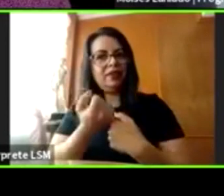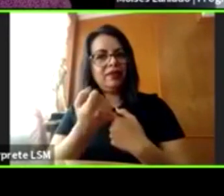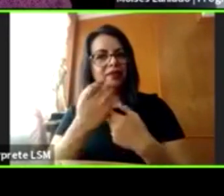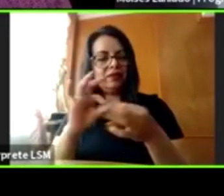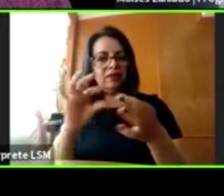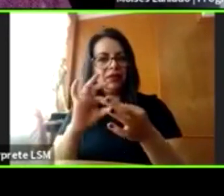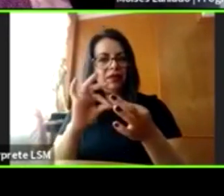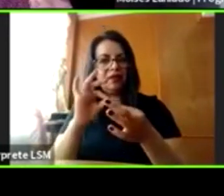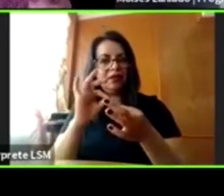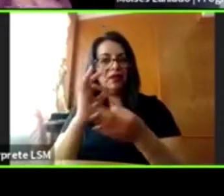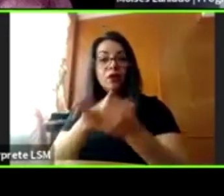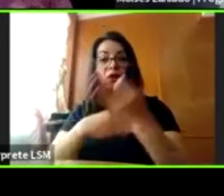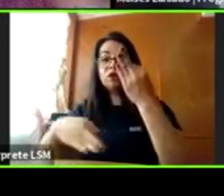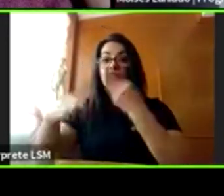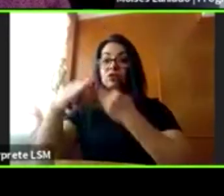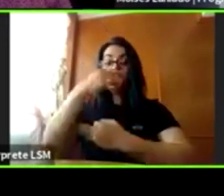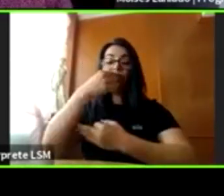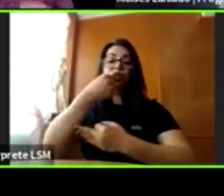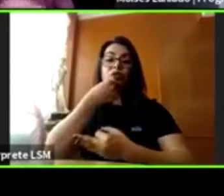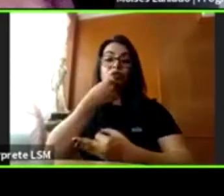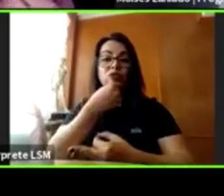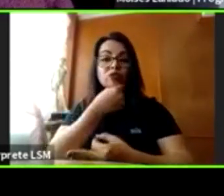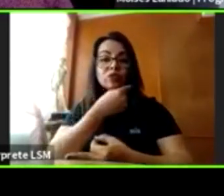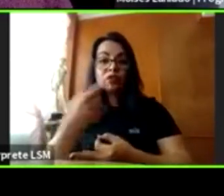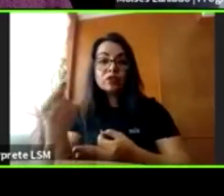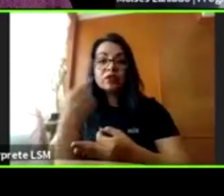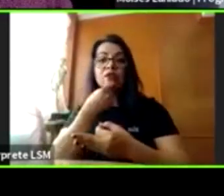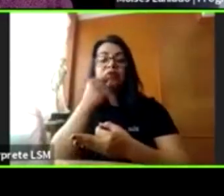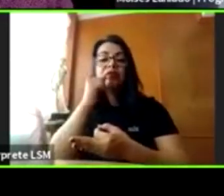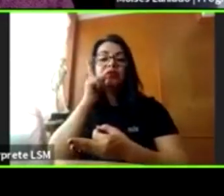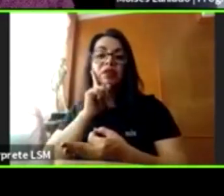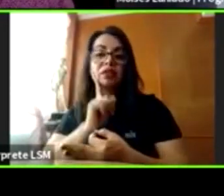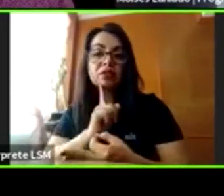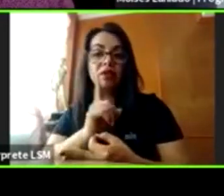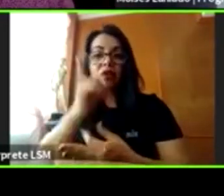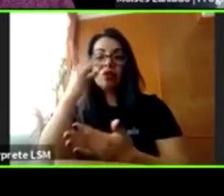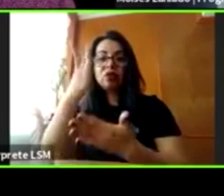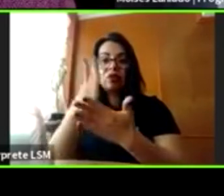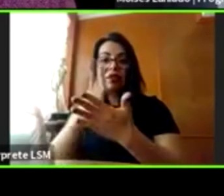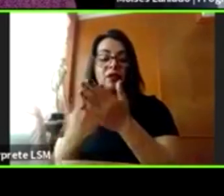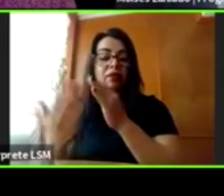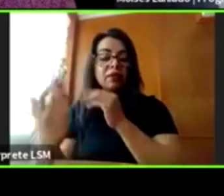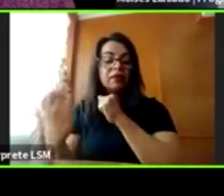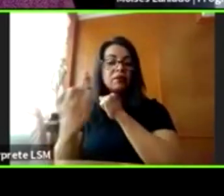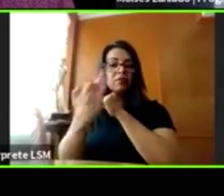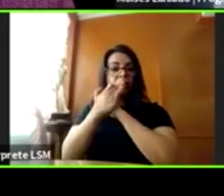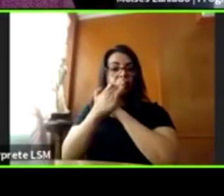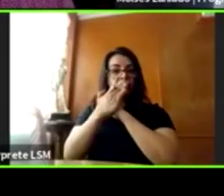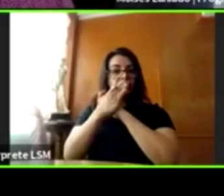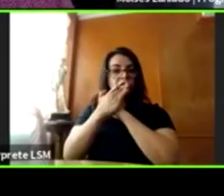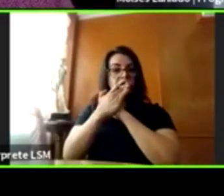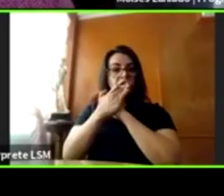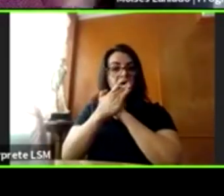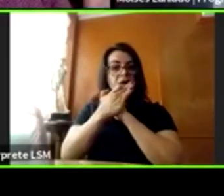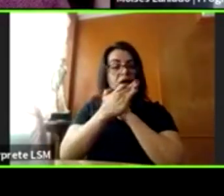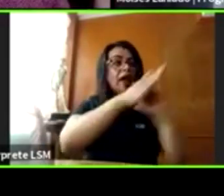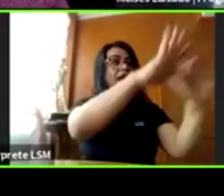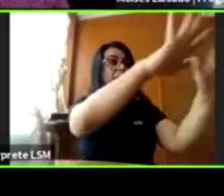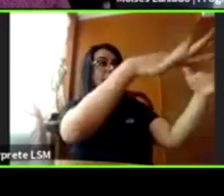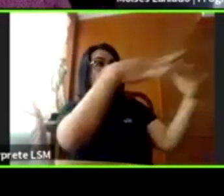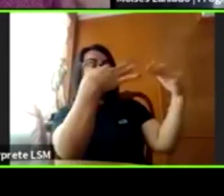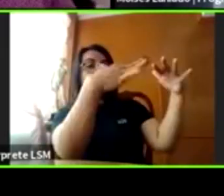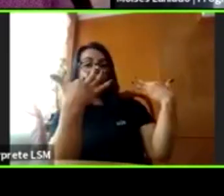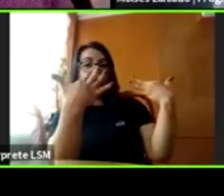no todos los niños que sufren abuso, el refugio que van a tener es llamar la atención por medio de la violencia. Hay